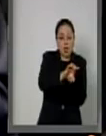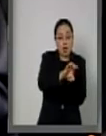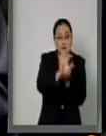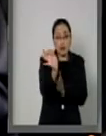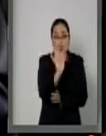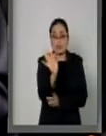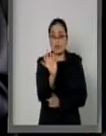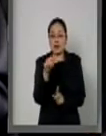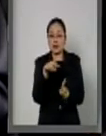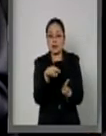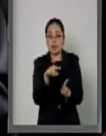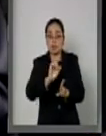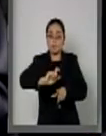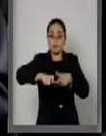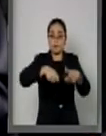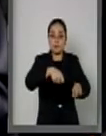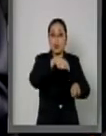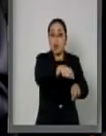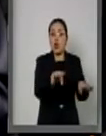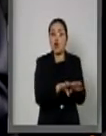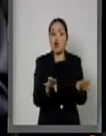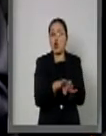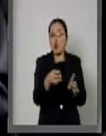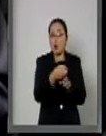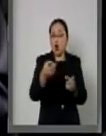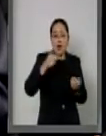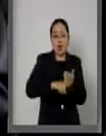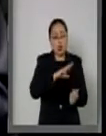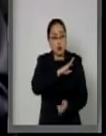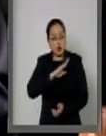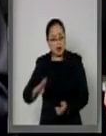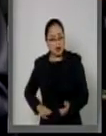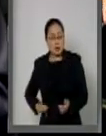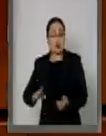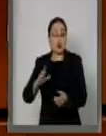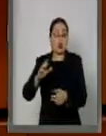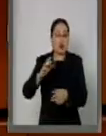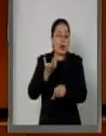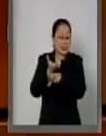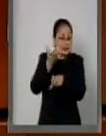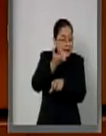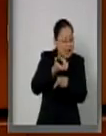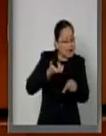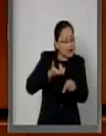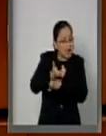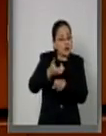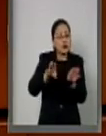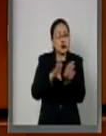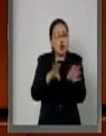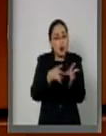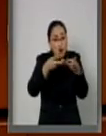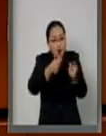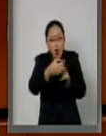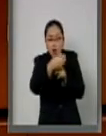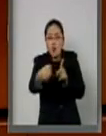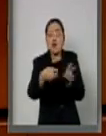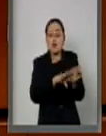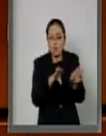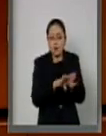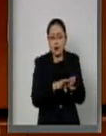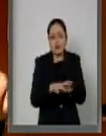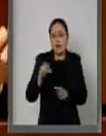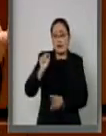cuando estos van a ir a ser ejecutados en municipios y gobiernos estatales. Es por ello